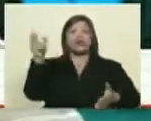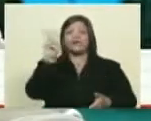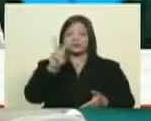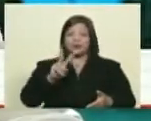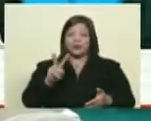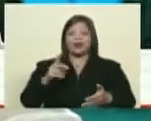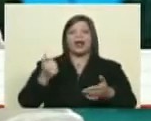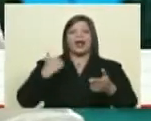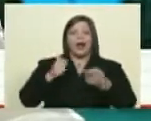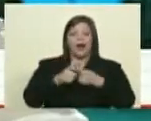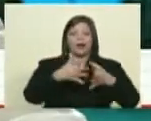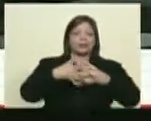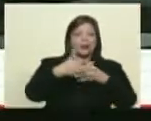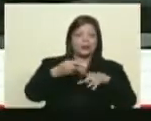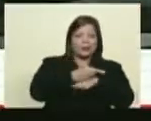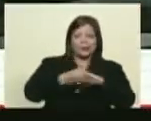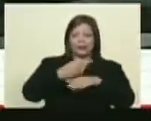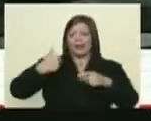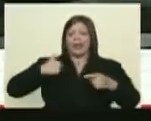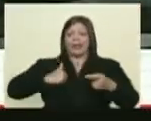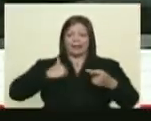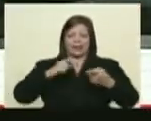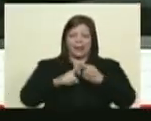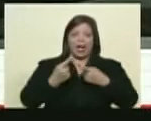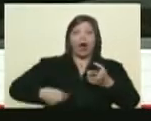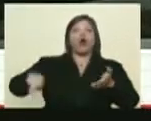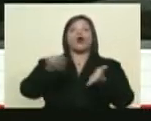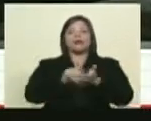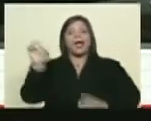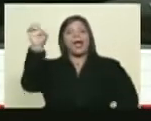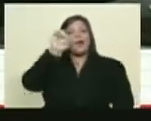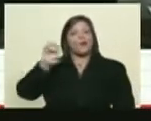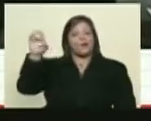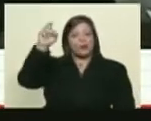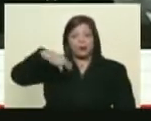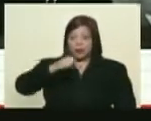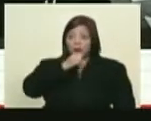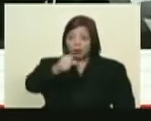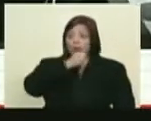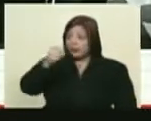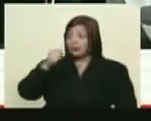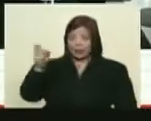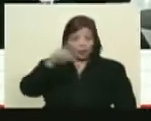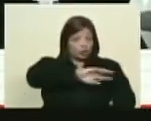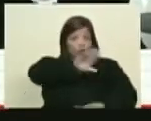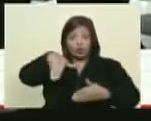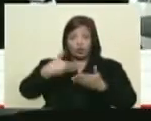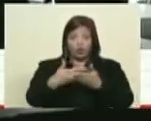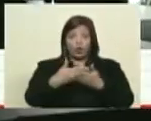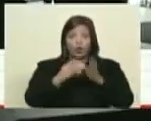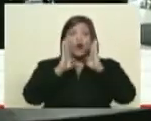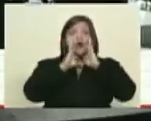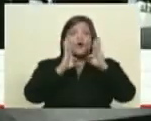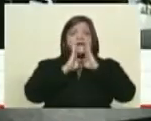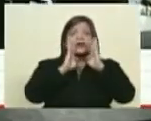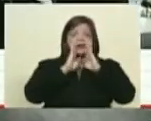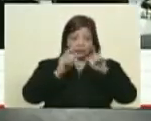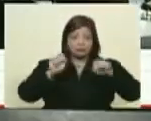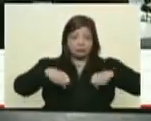replicado sus lacayas de la Unión Europea. ¿Y tú entrevistaste a todos esos periodistas? Setenta. ¿Y esas confesiones,